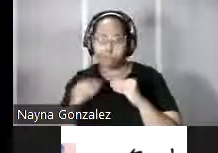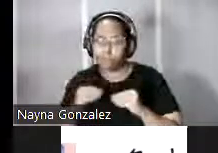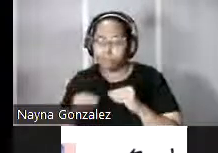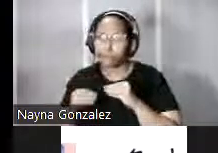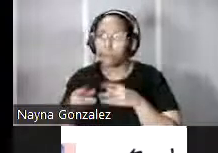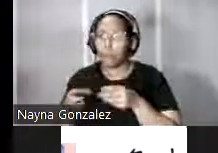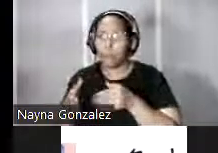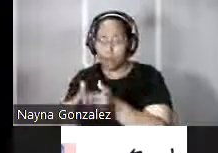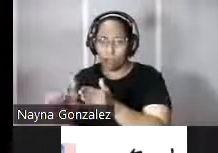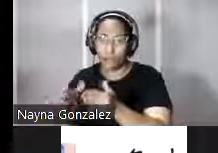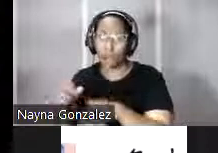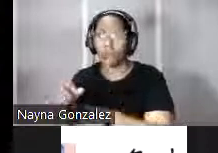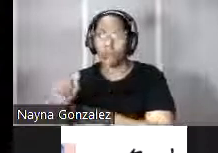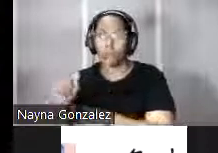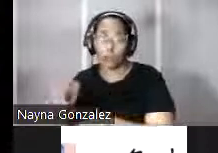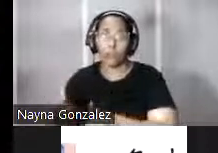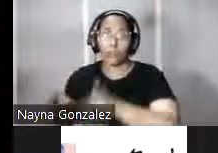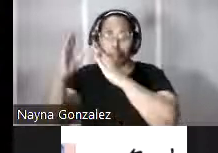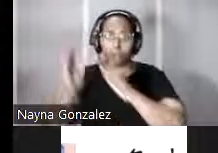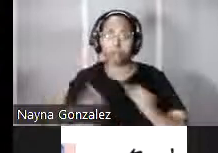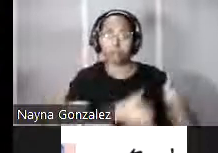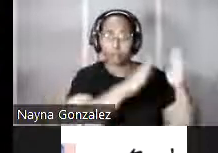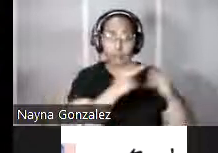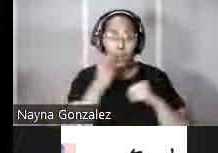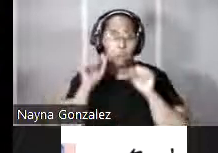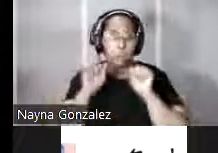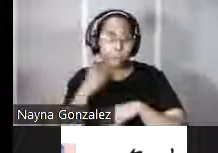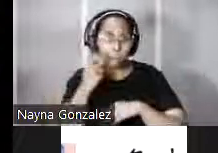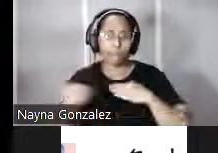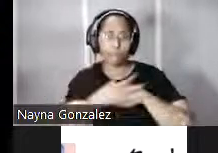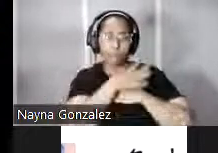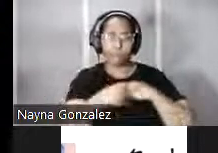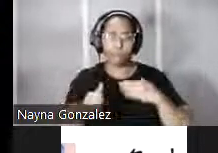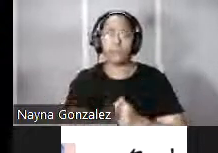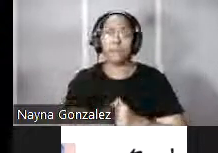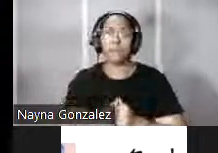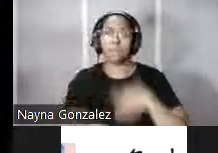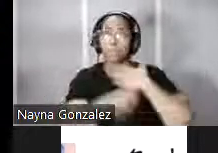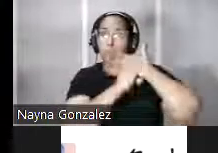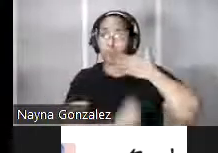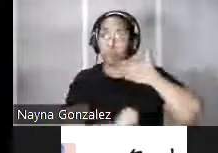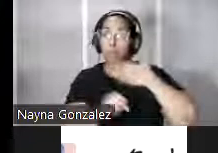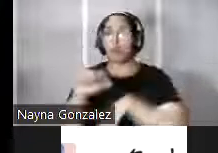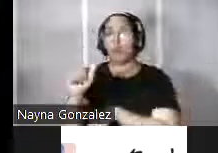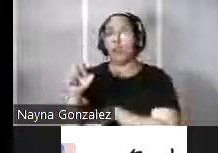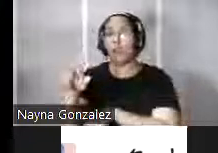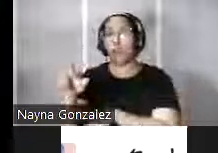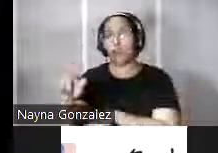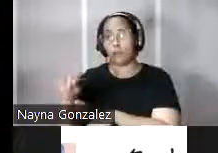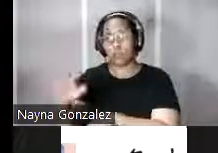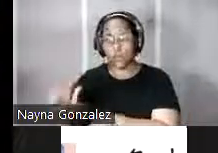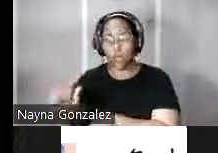y con dos torres abovedadas en dirección al mar que son estas que tienen aquí. La torre sur o austral donde se